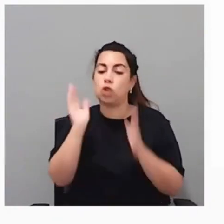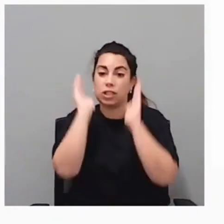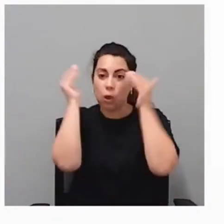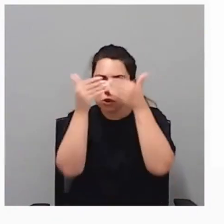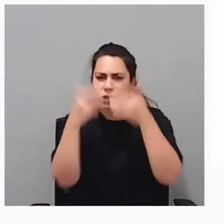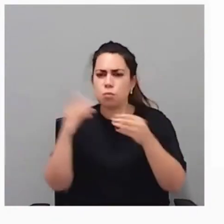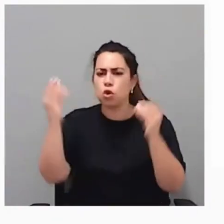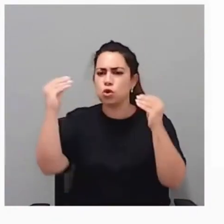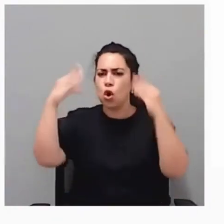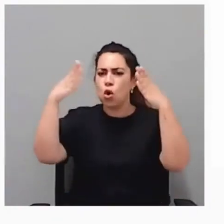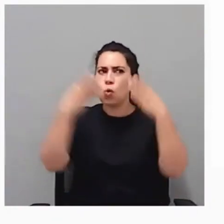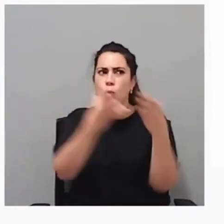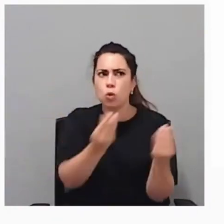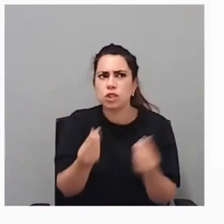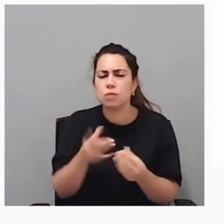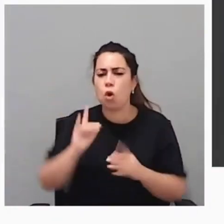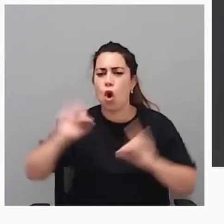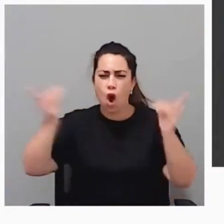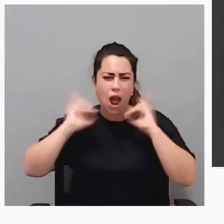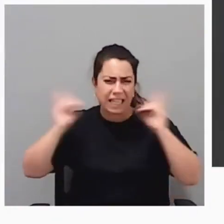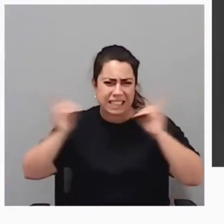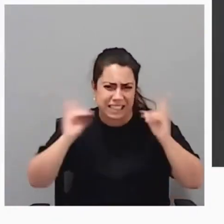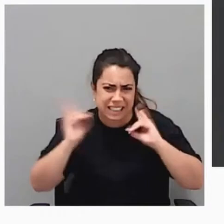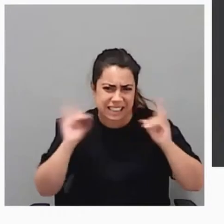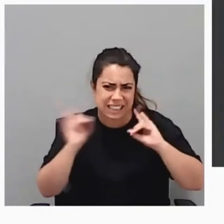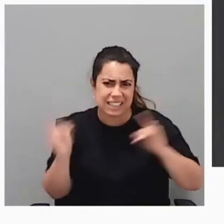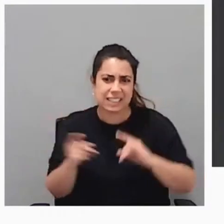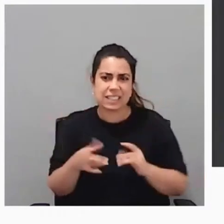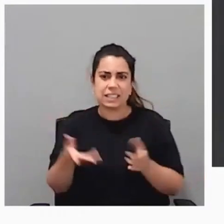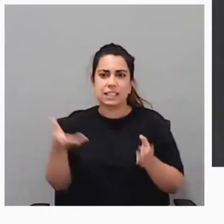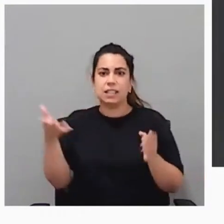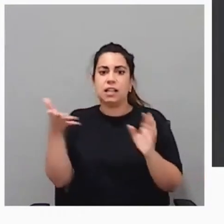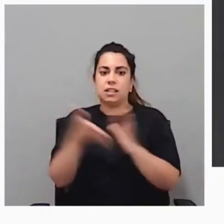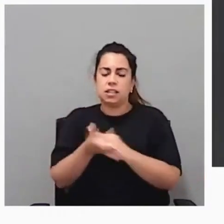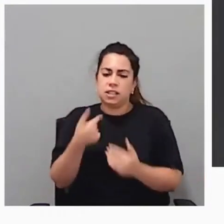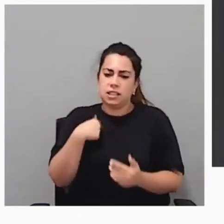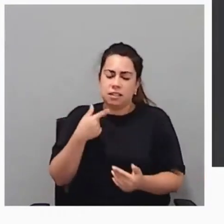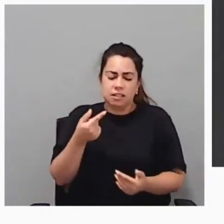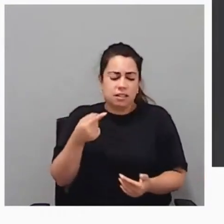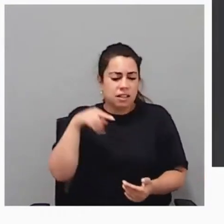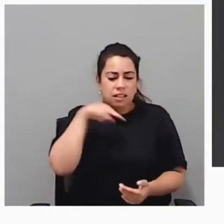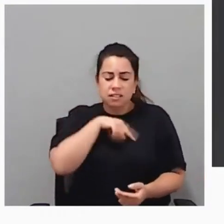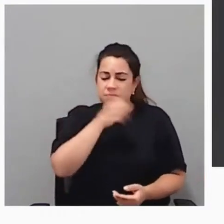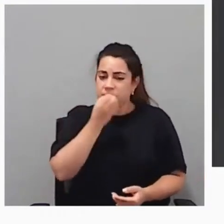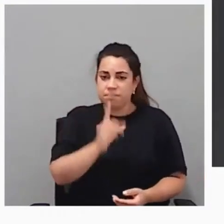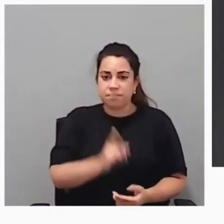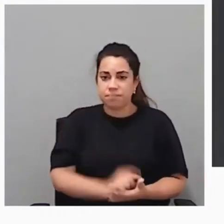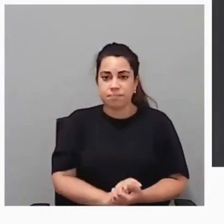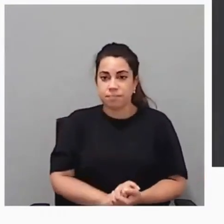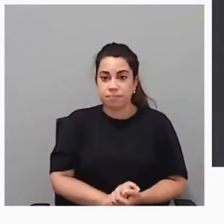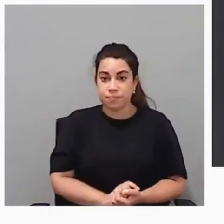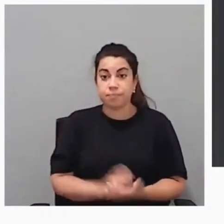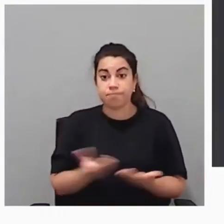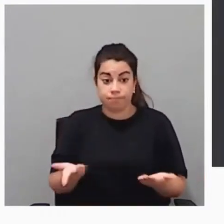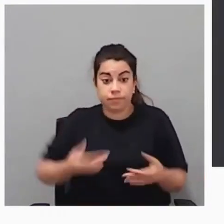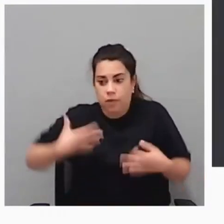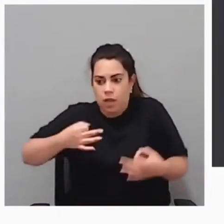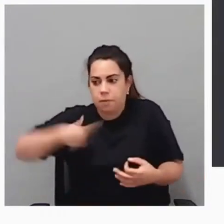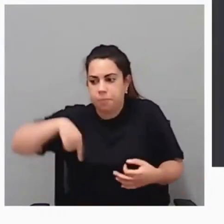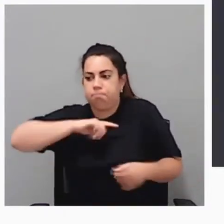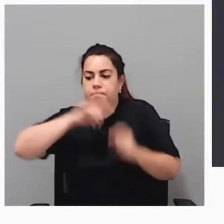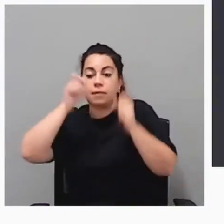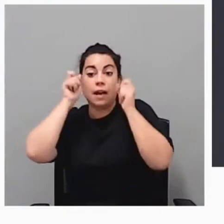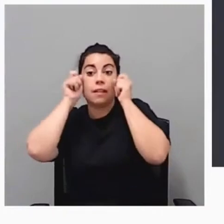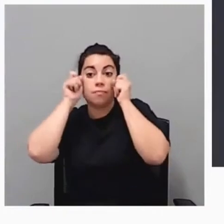ruidos, pues también les crea momentos de, bueno, pues incómodos. Bueno, pues simplemente, a veces, es ser conscientes de esa